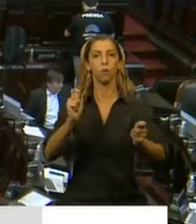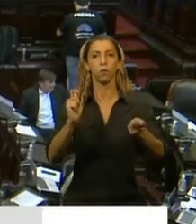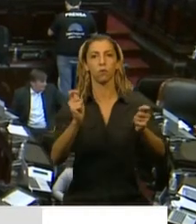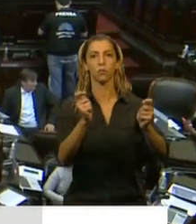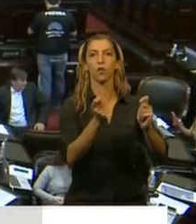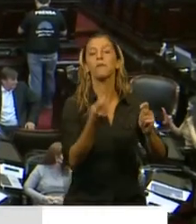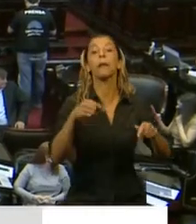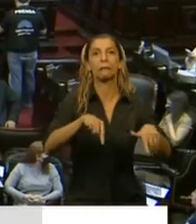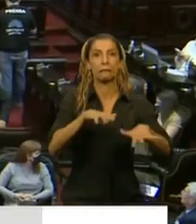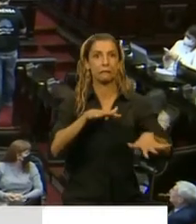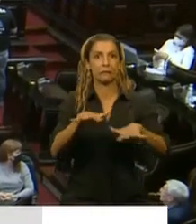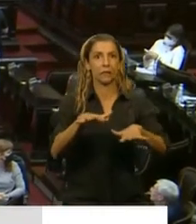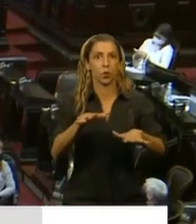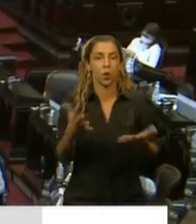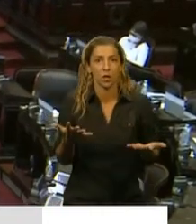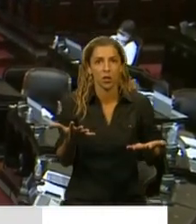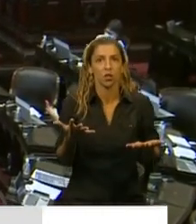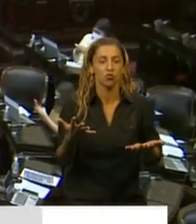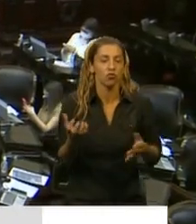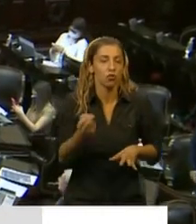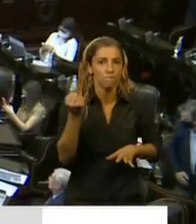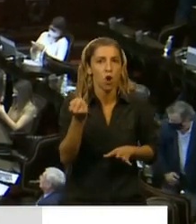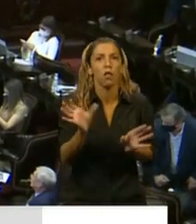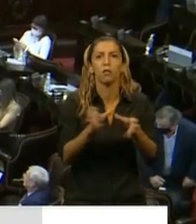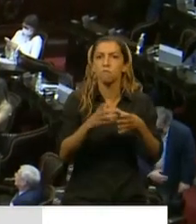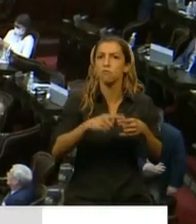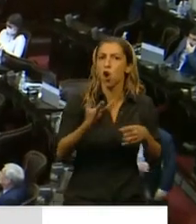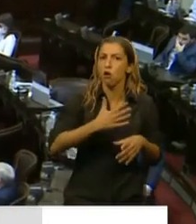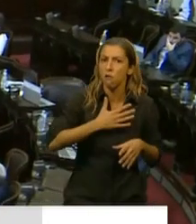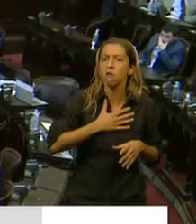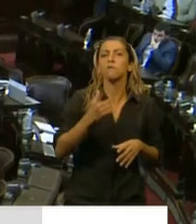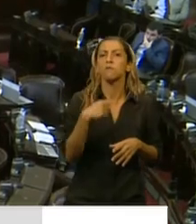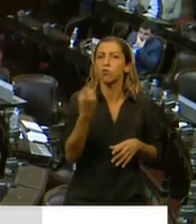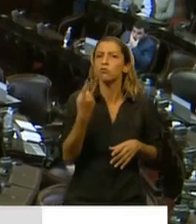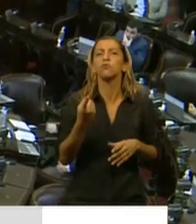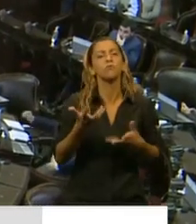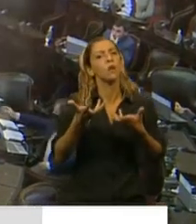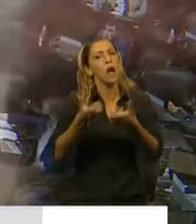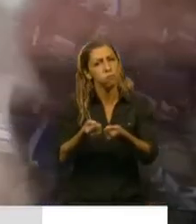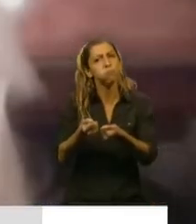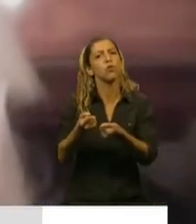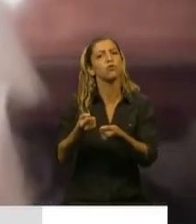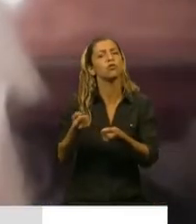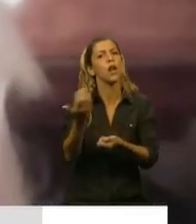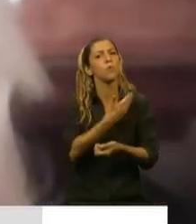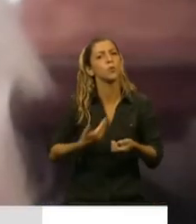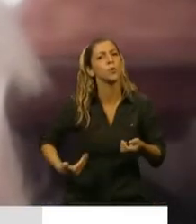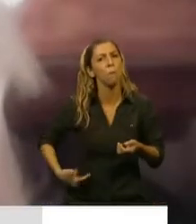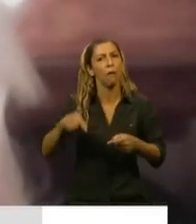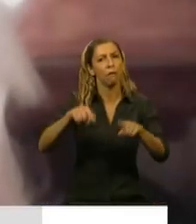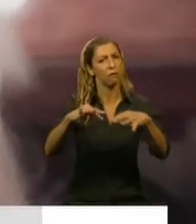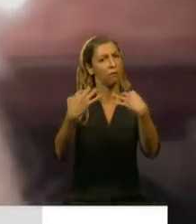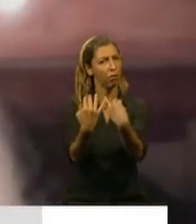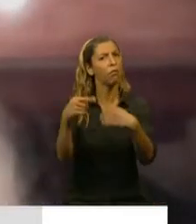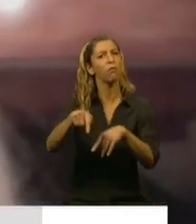Desde el bloque del Movimiento Popular Neuquino hemos acompañado la decisión del presidente de la Cámara de continuar